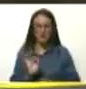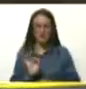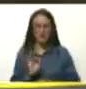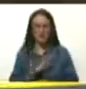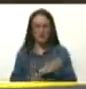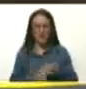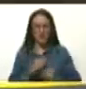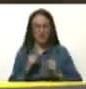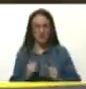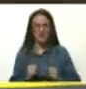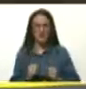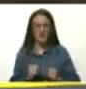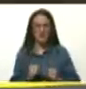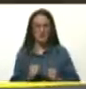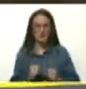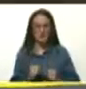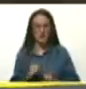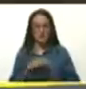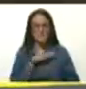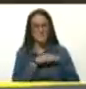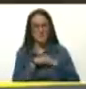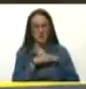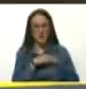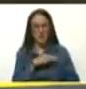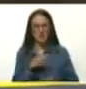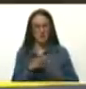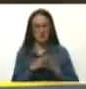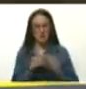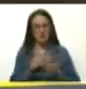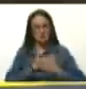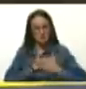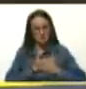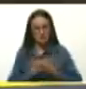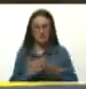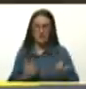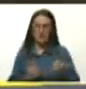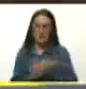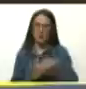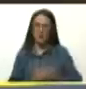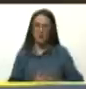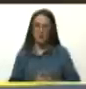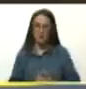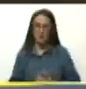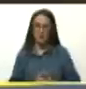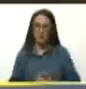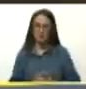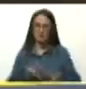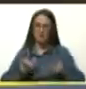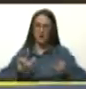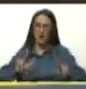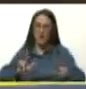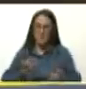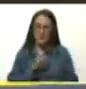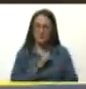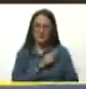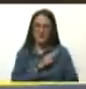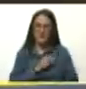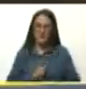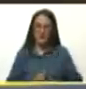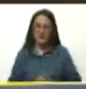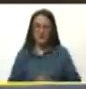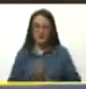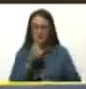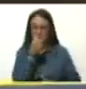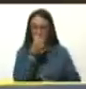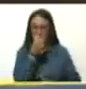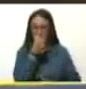fortaleza y con su moral. Toda nuestra solidaridad y apoyo. A quienes aman Chile. A quienes